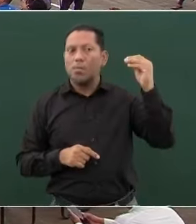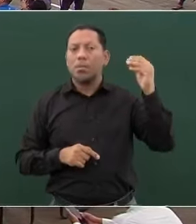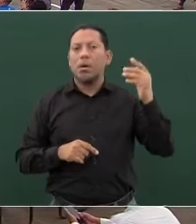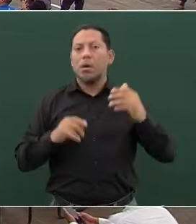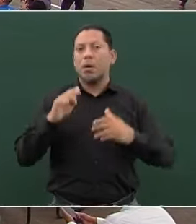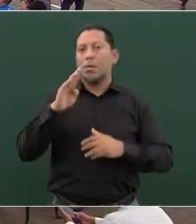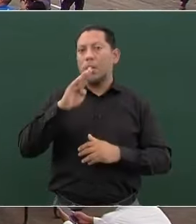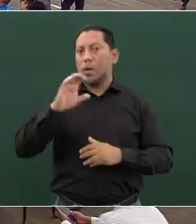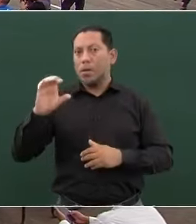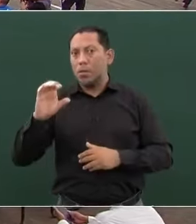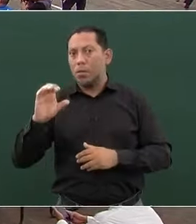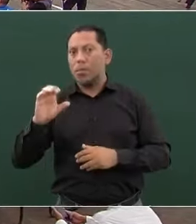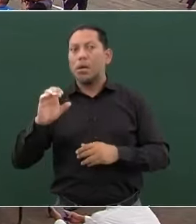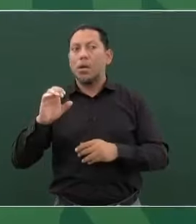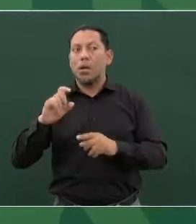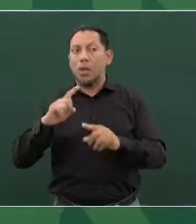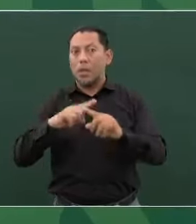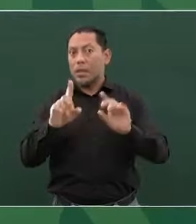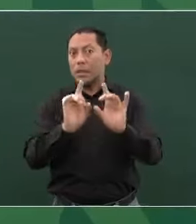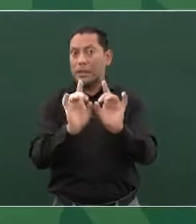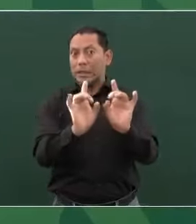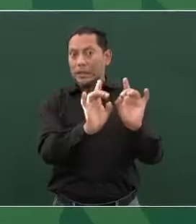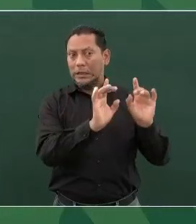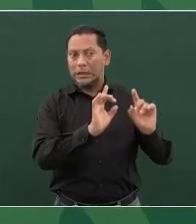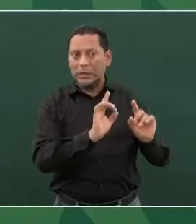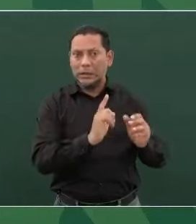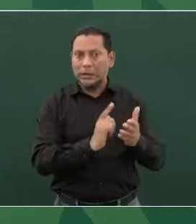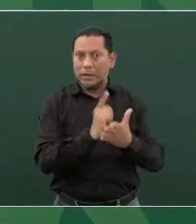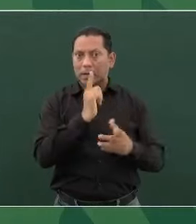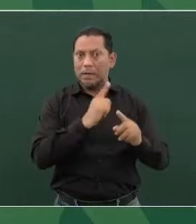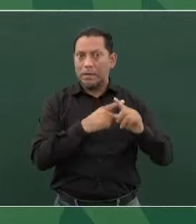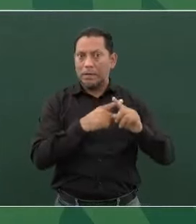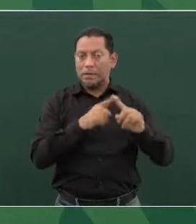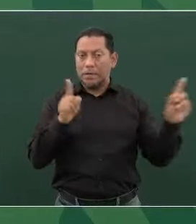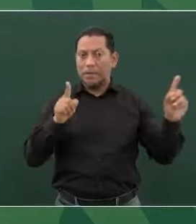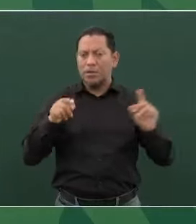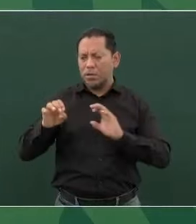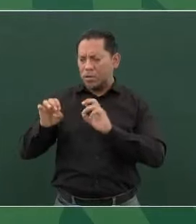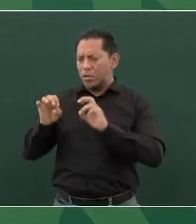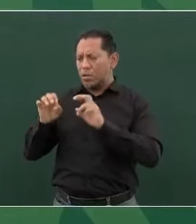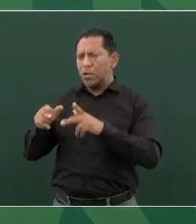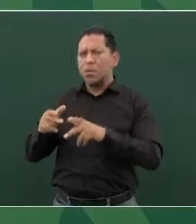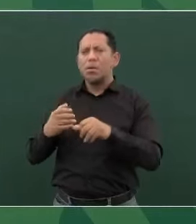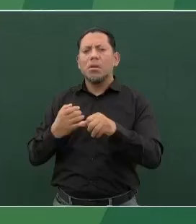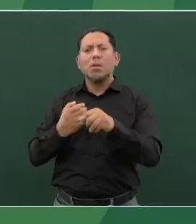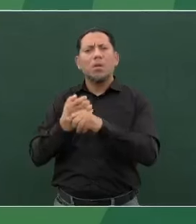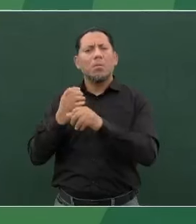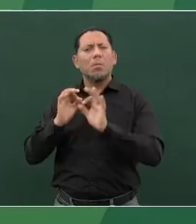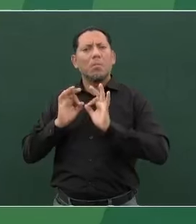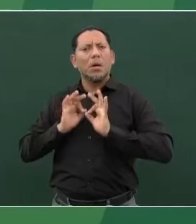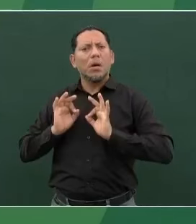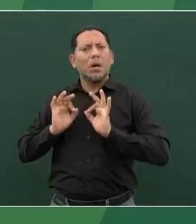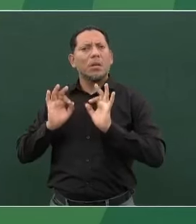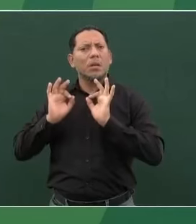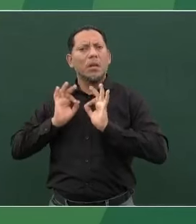es de los estados con menos